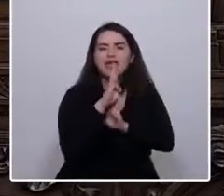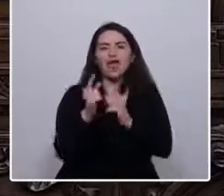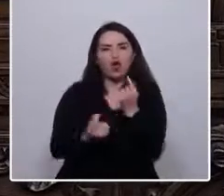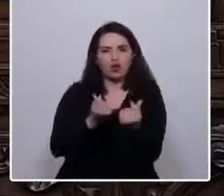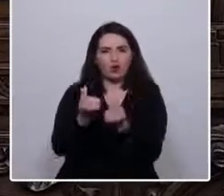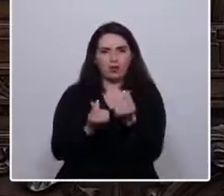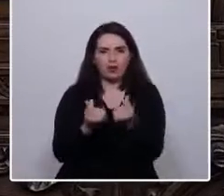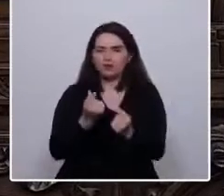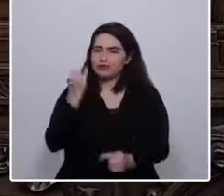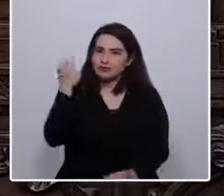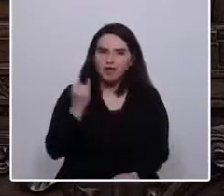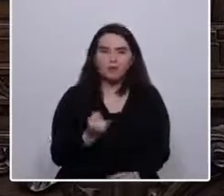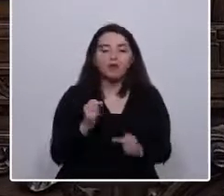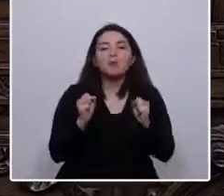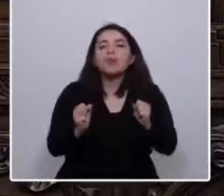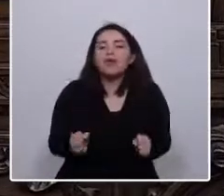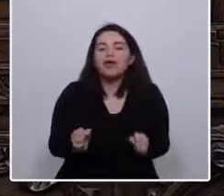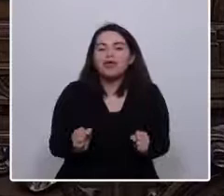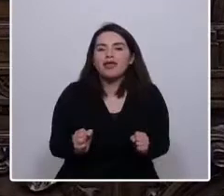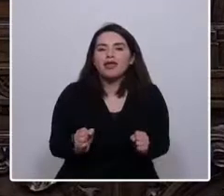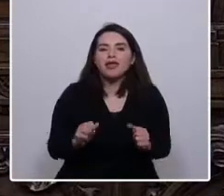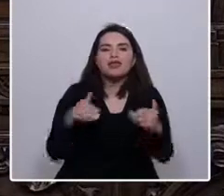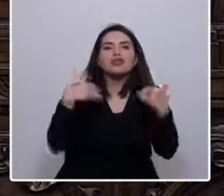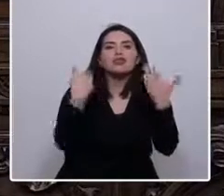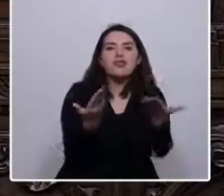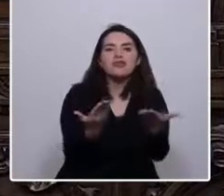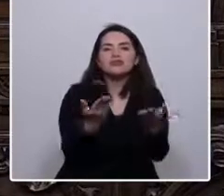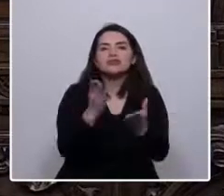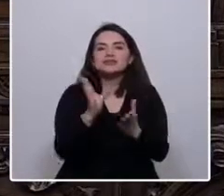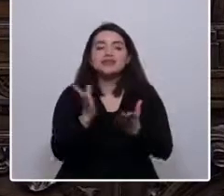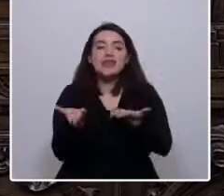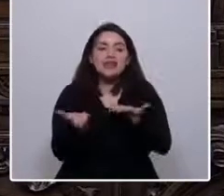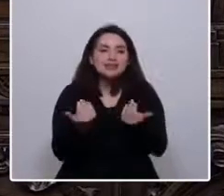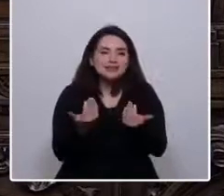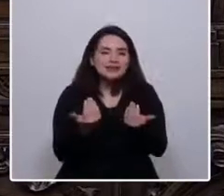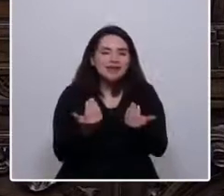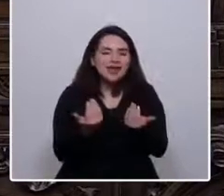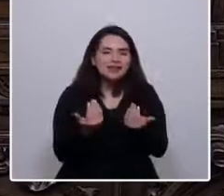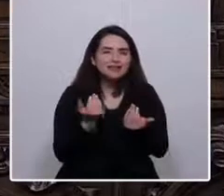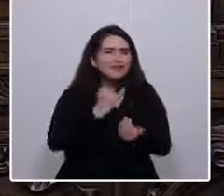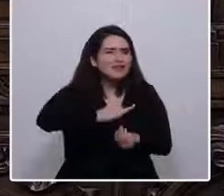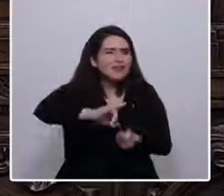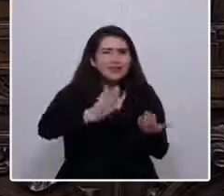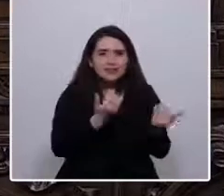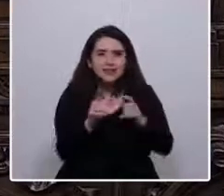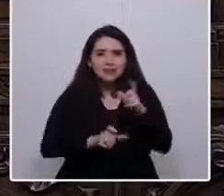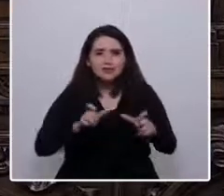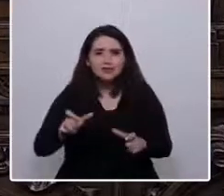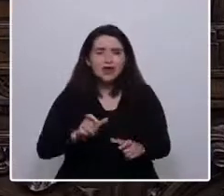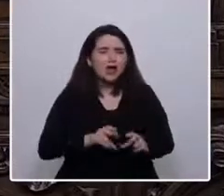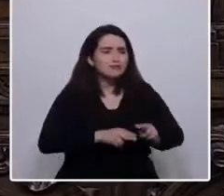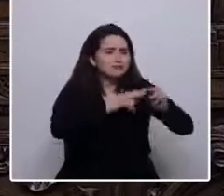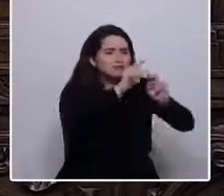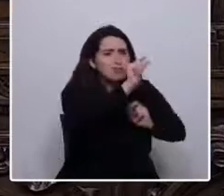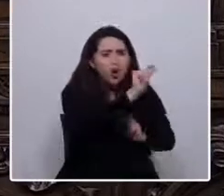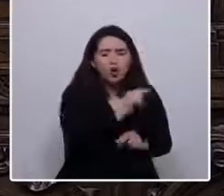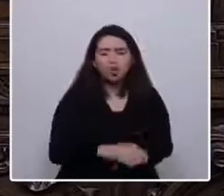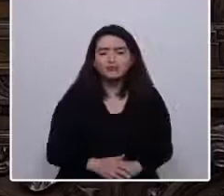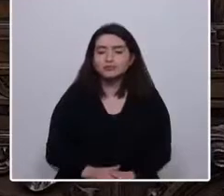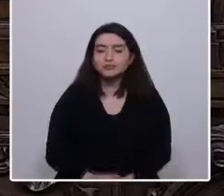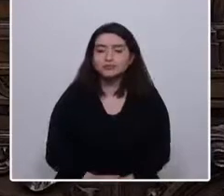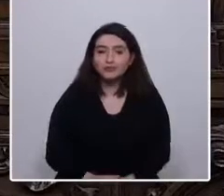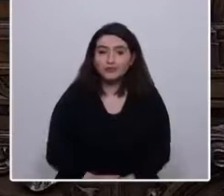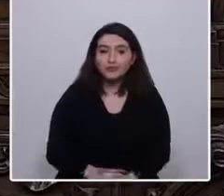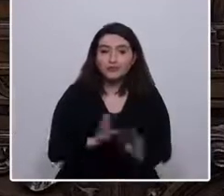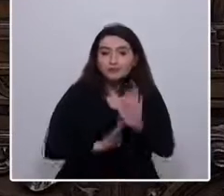para poder satisfacer necesidades infinitas con recursos escasos. Siempre un crecimiento económico